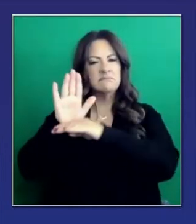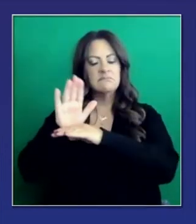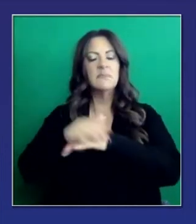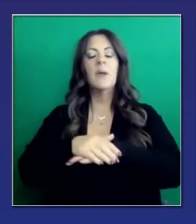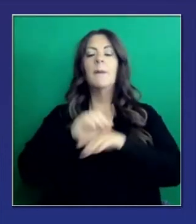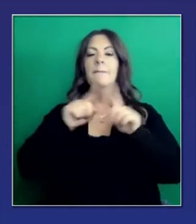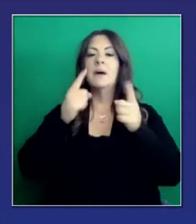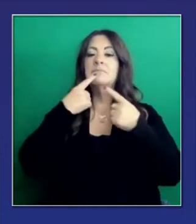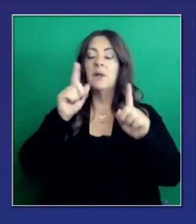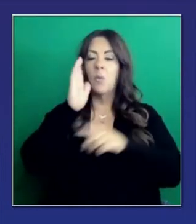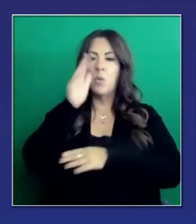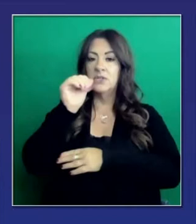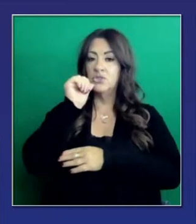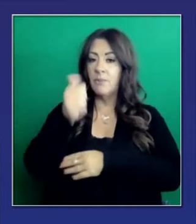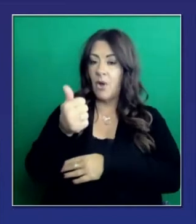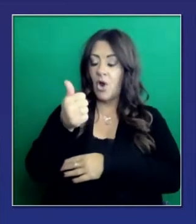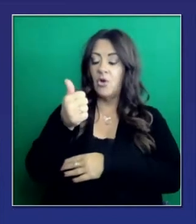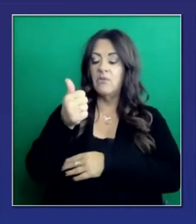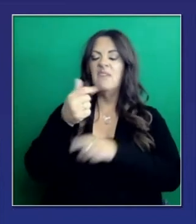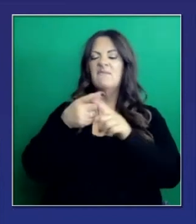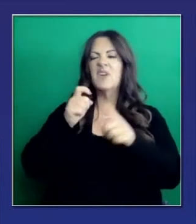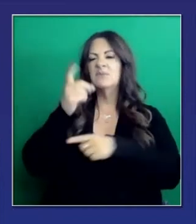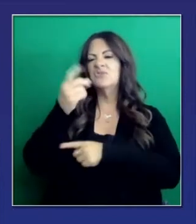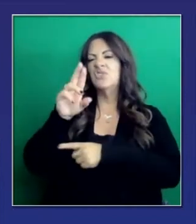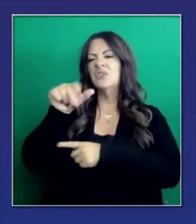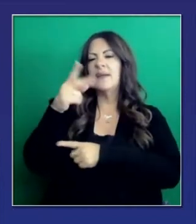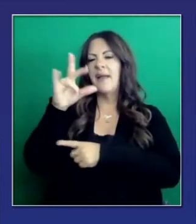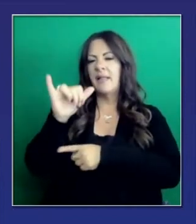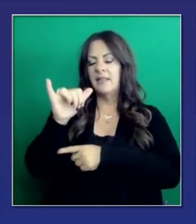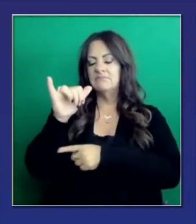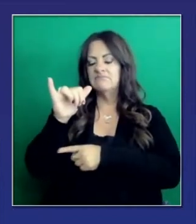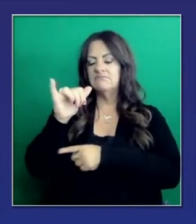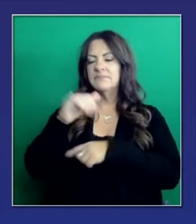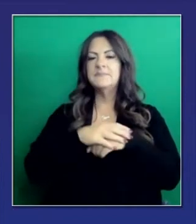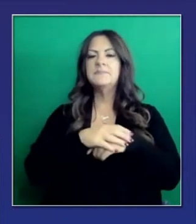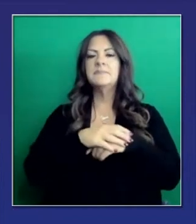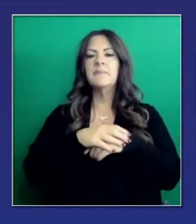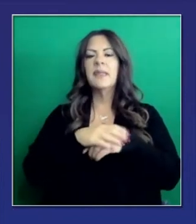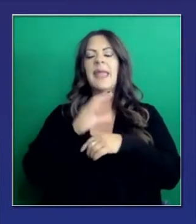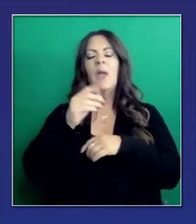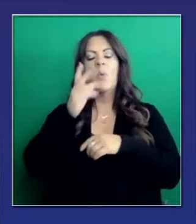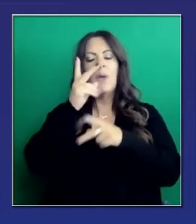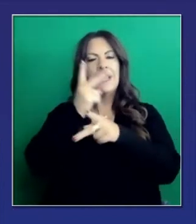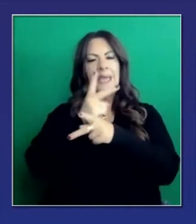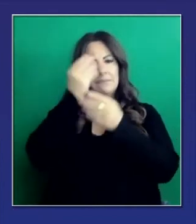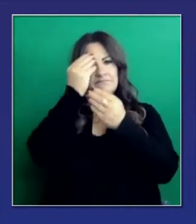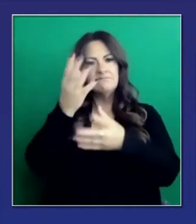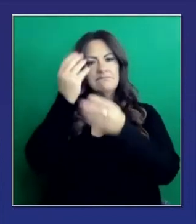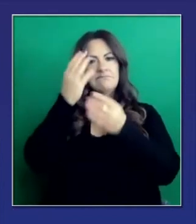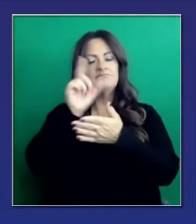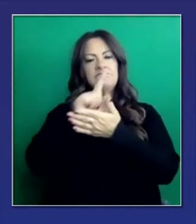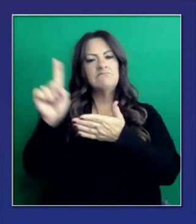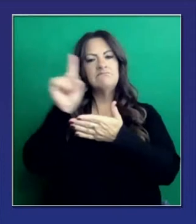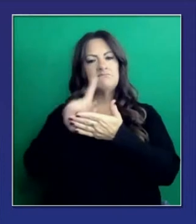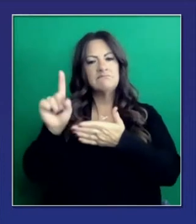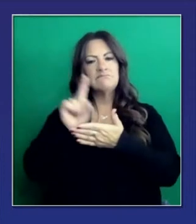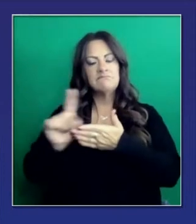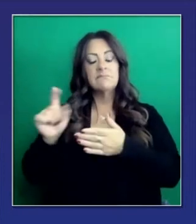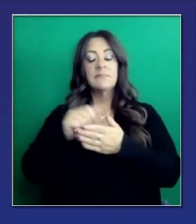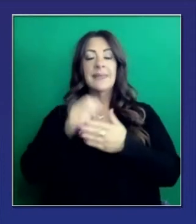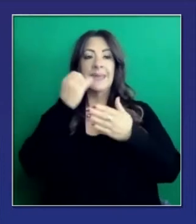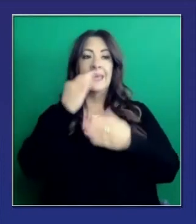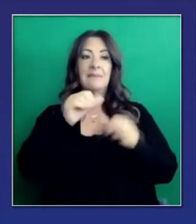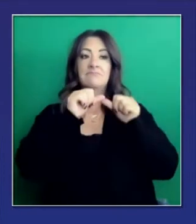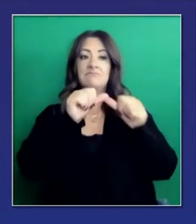una reseña del doctor Ghali que nos dará una buena actualización de